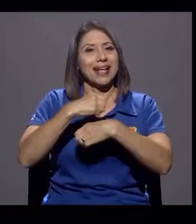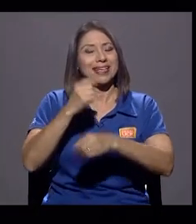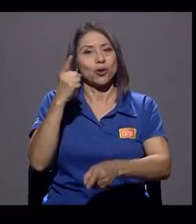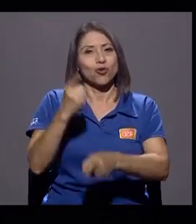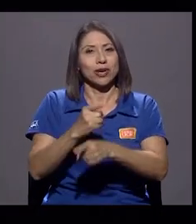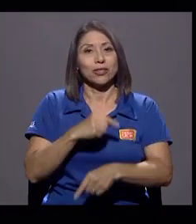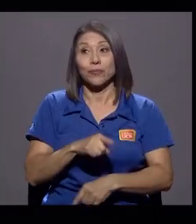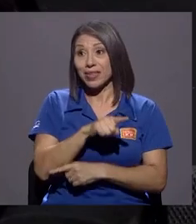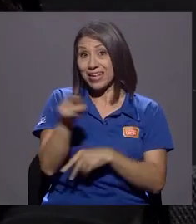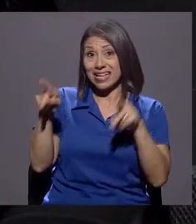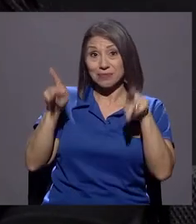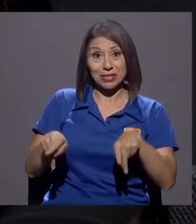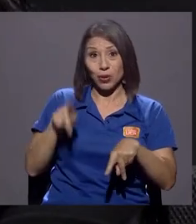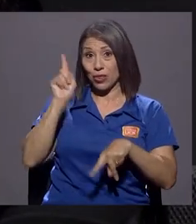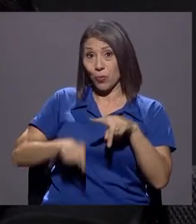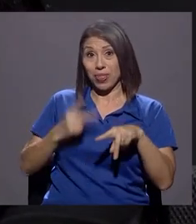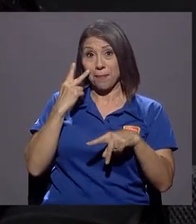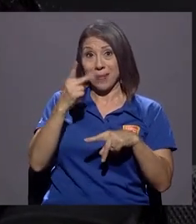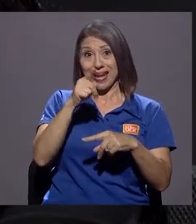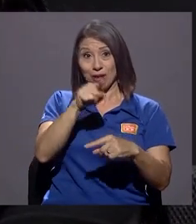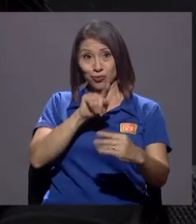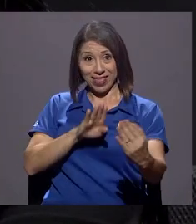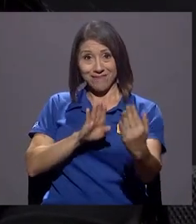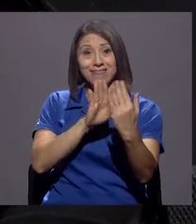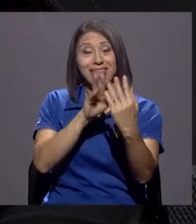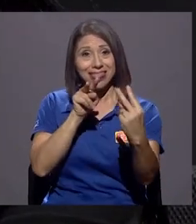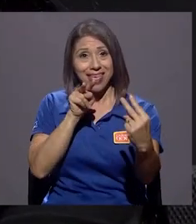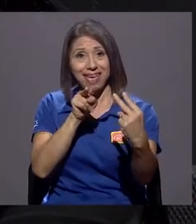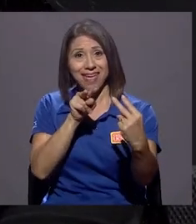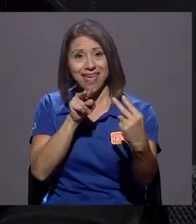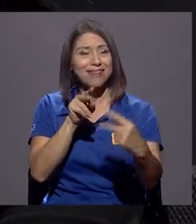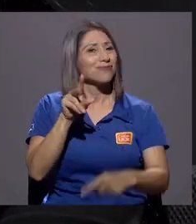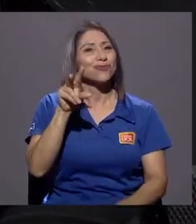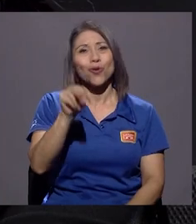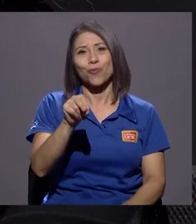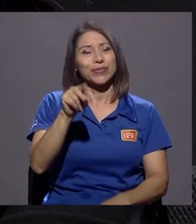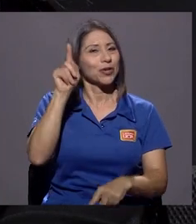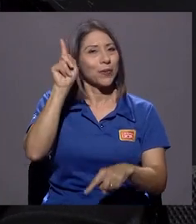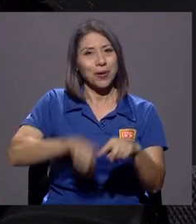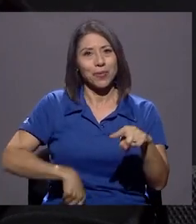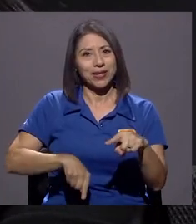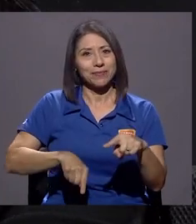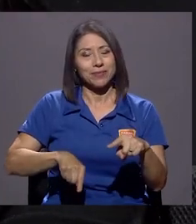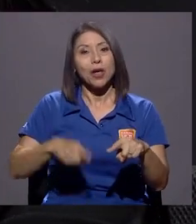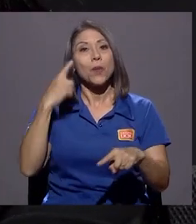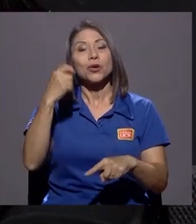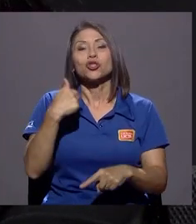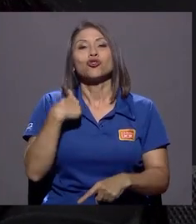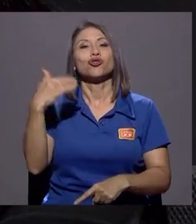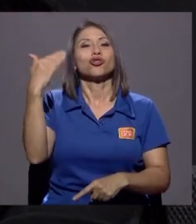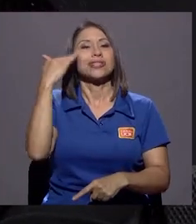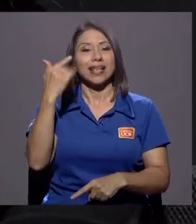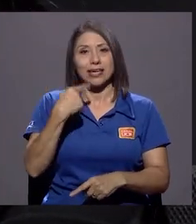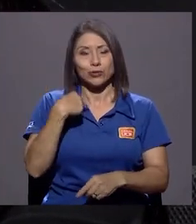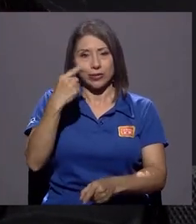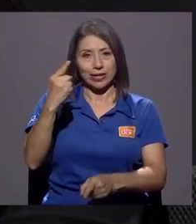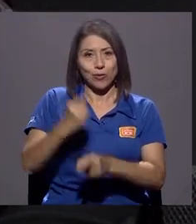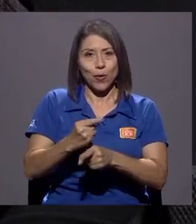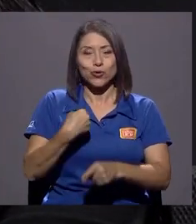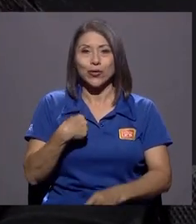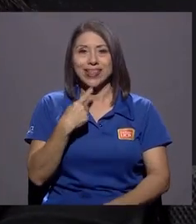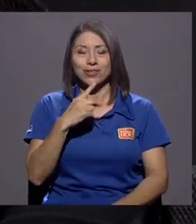no le pueden ver de frente? No, y no van a poder, porque mientras yo sé que yo he hecho lo correcto, he dicho la verdad,